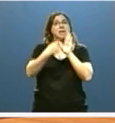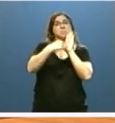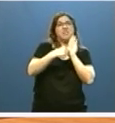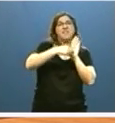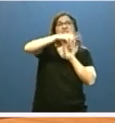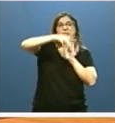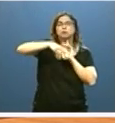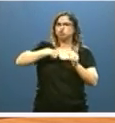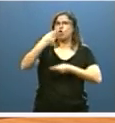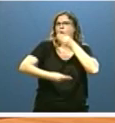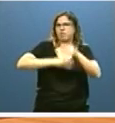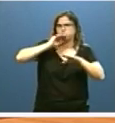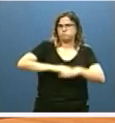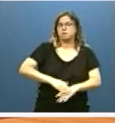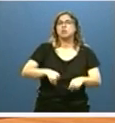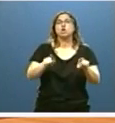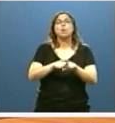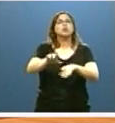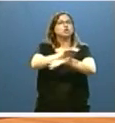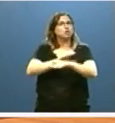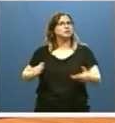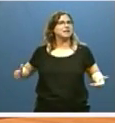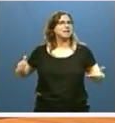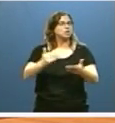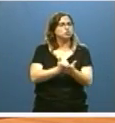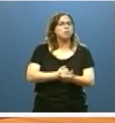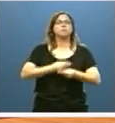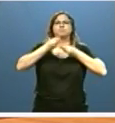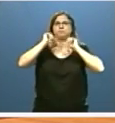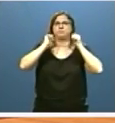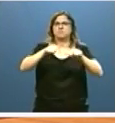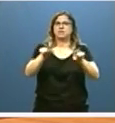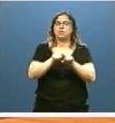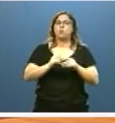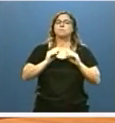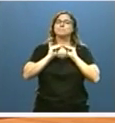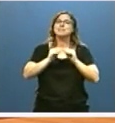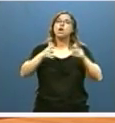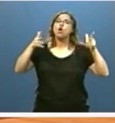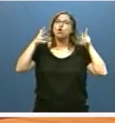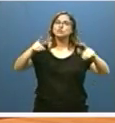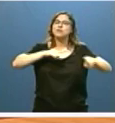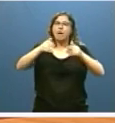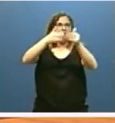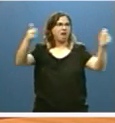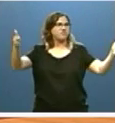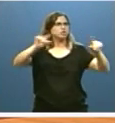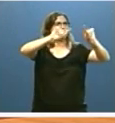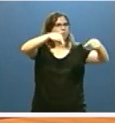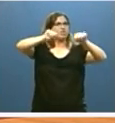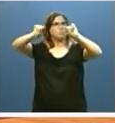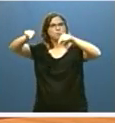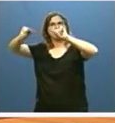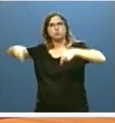trimestre. Todas las consejerías han comenzado ya a realizar consejos de dirección abiertos en las diferentes provincias,